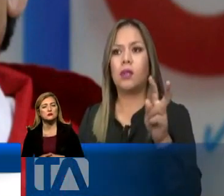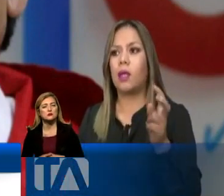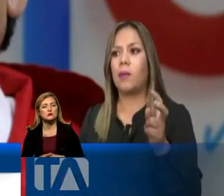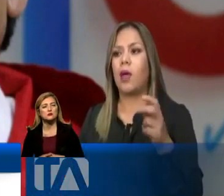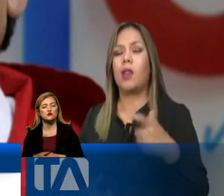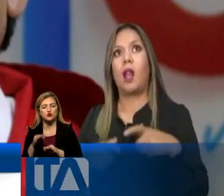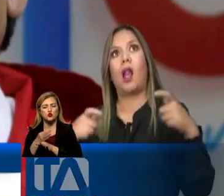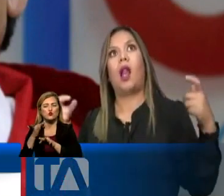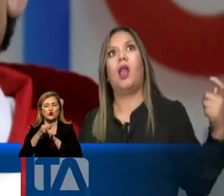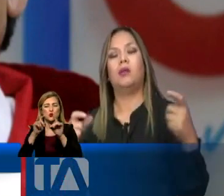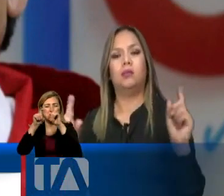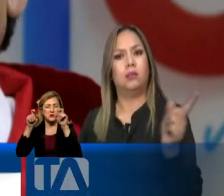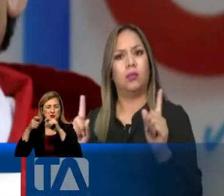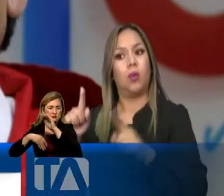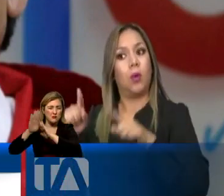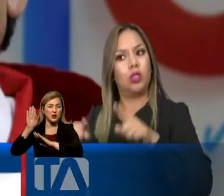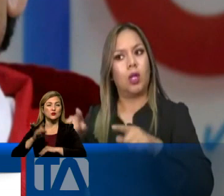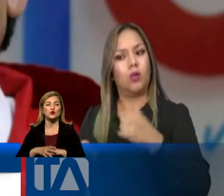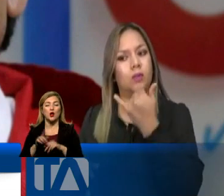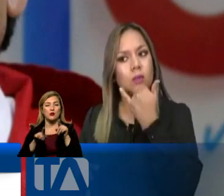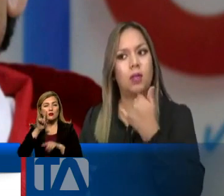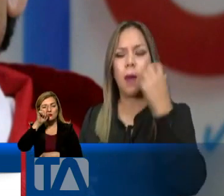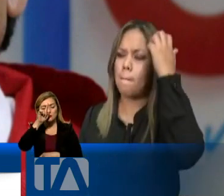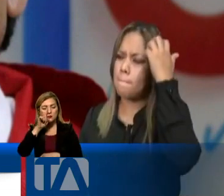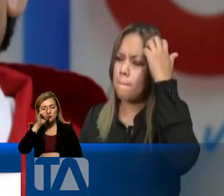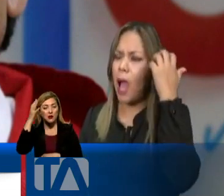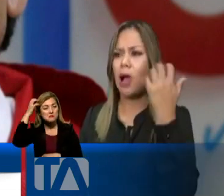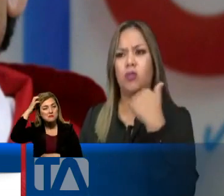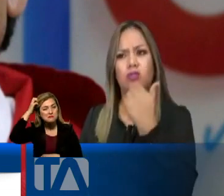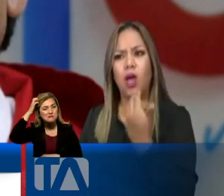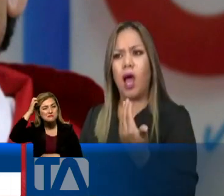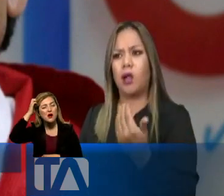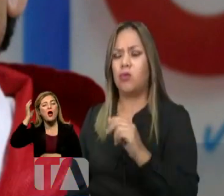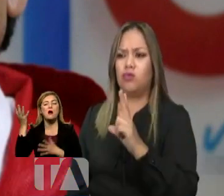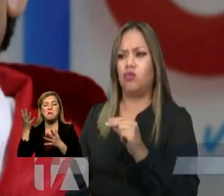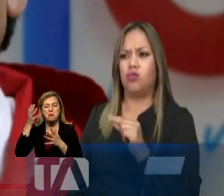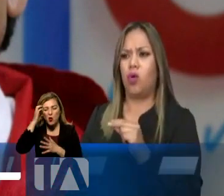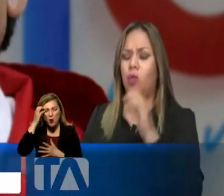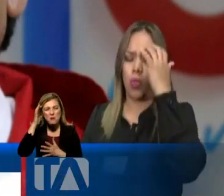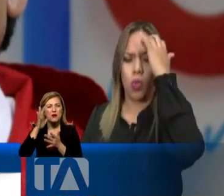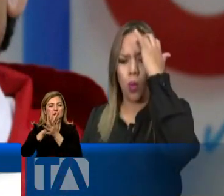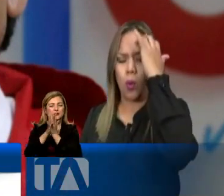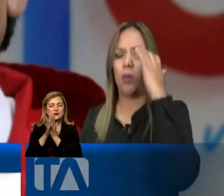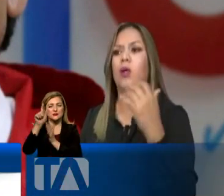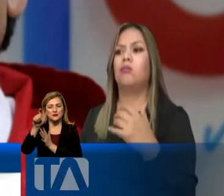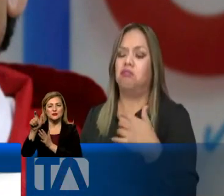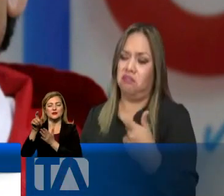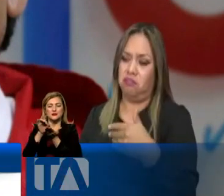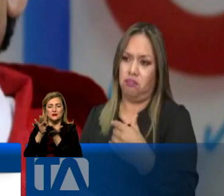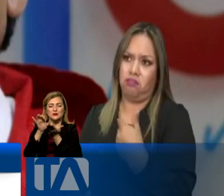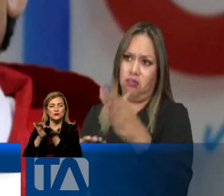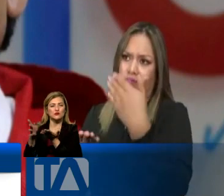mayoría, pero si hay algunos funcionarios vagos que no ejecutaron, que no se preocuparon, por supuesto, pues habrá que